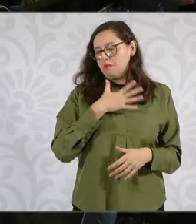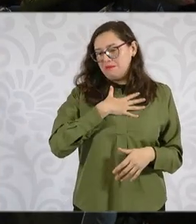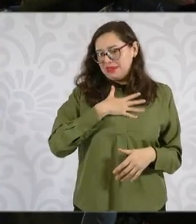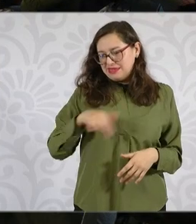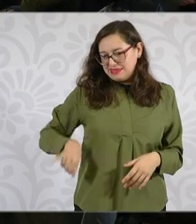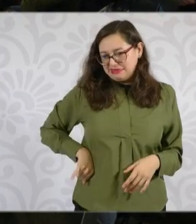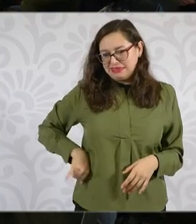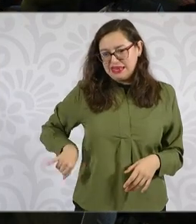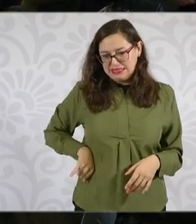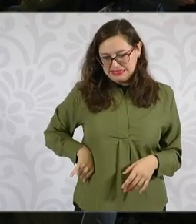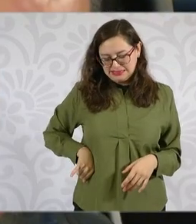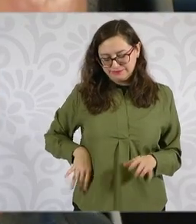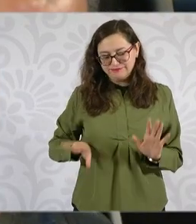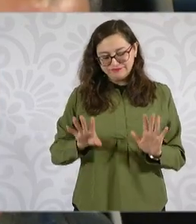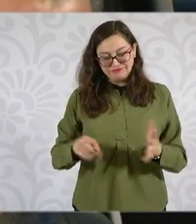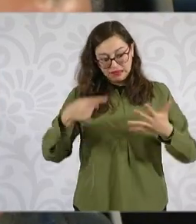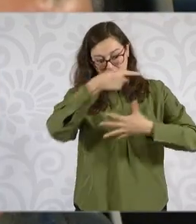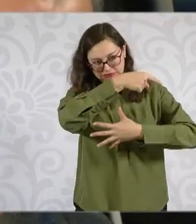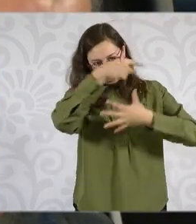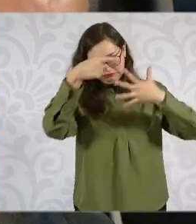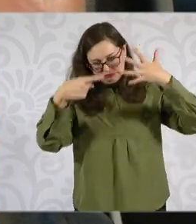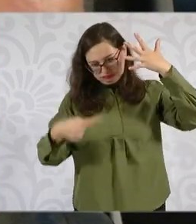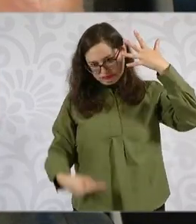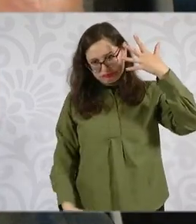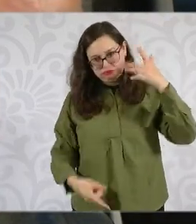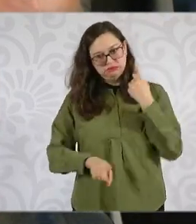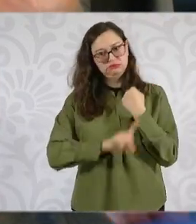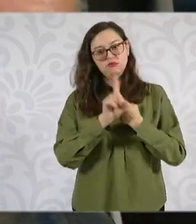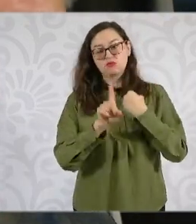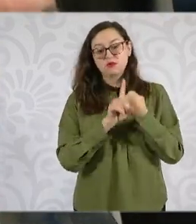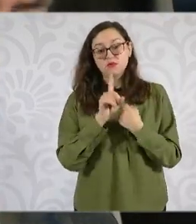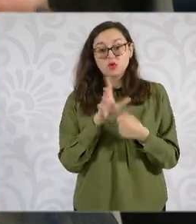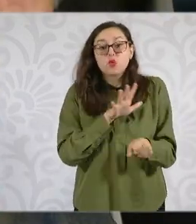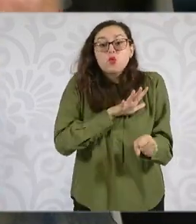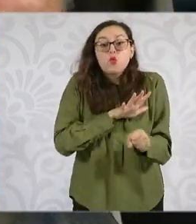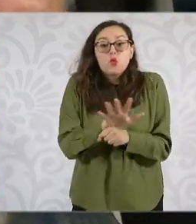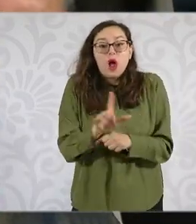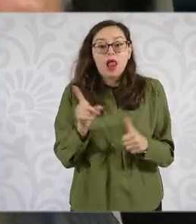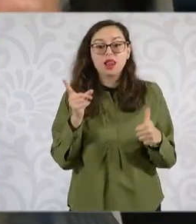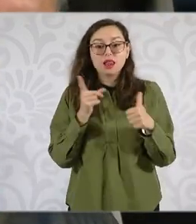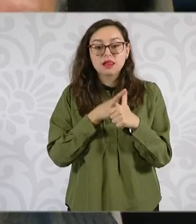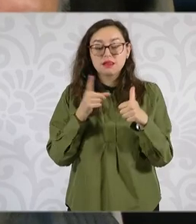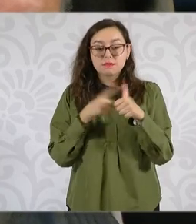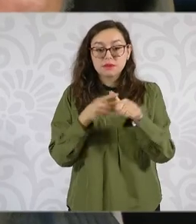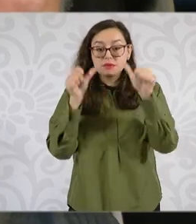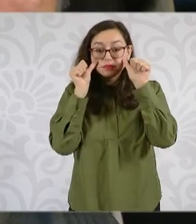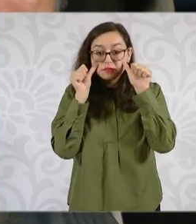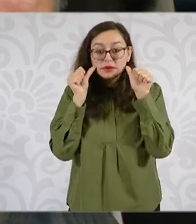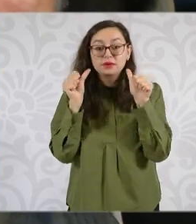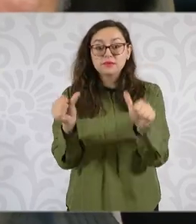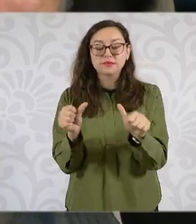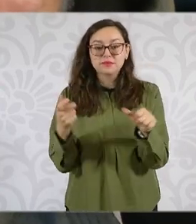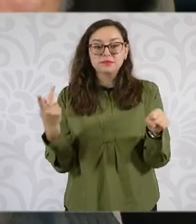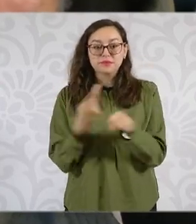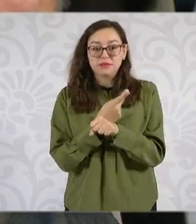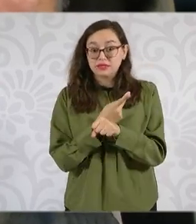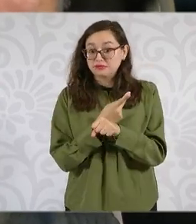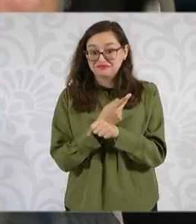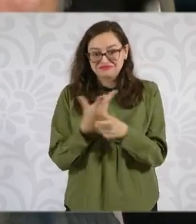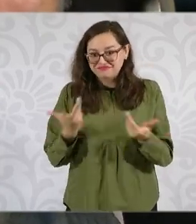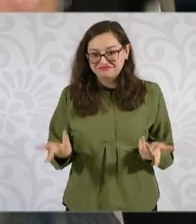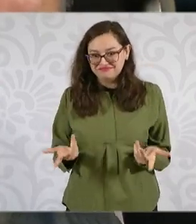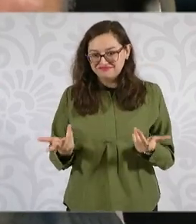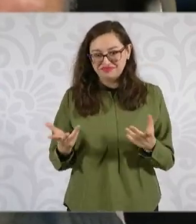en la zona periférica de los municipios de la zona metropolitana literalmente falla todo,